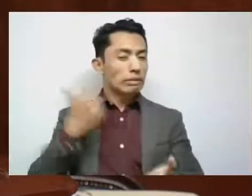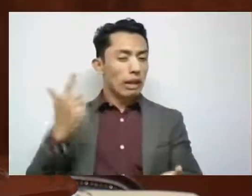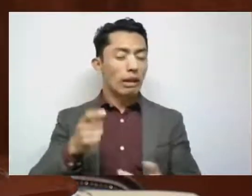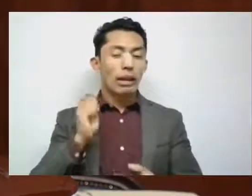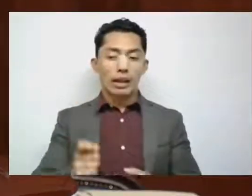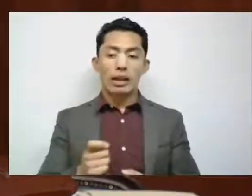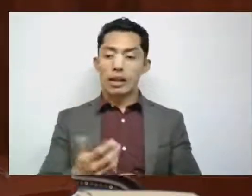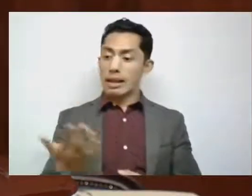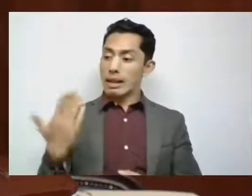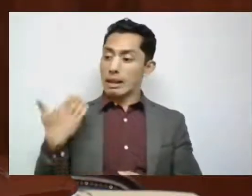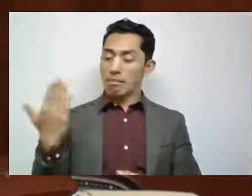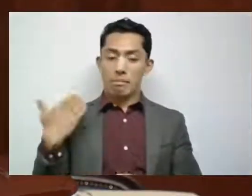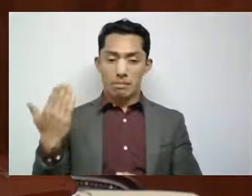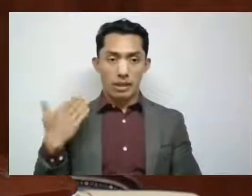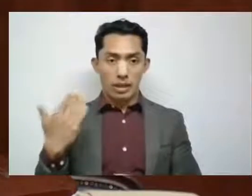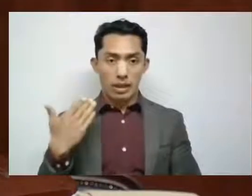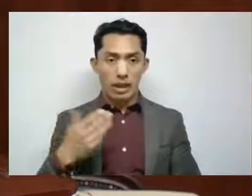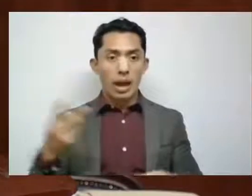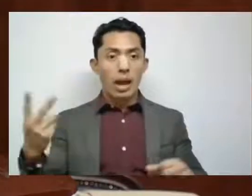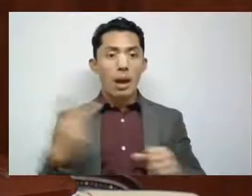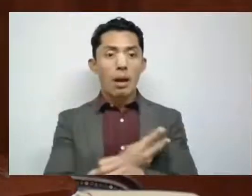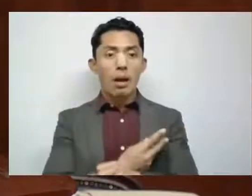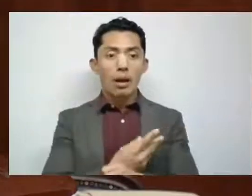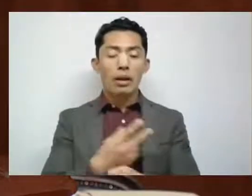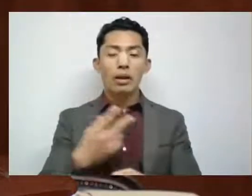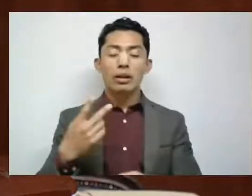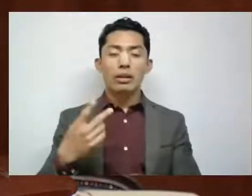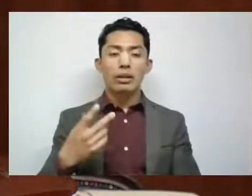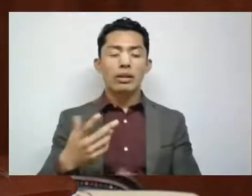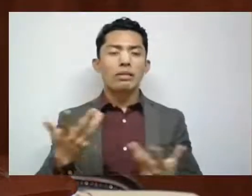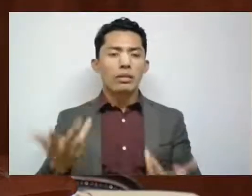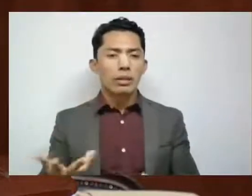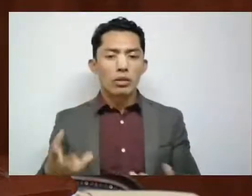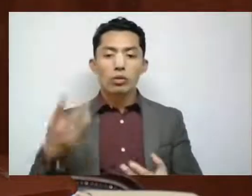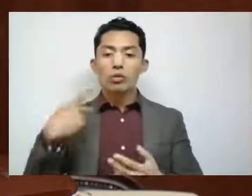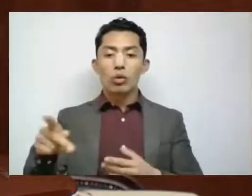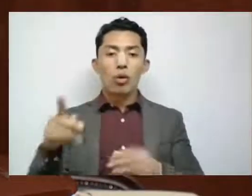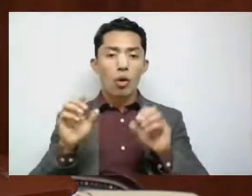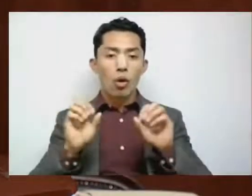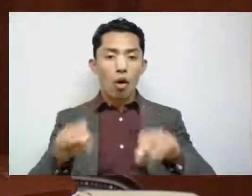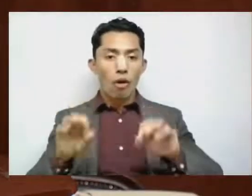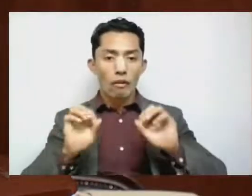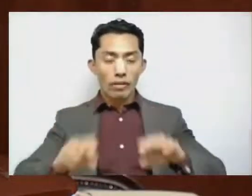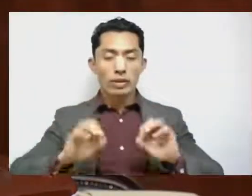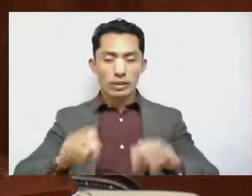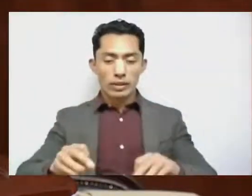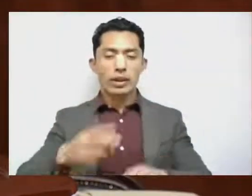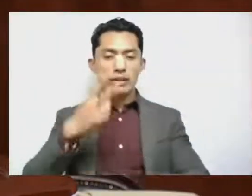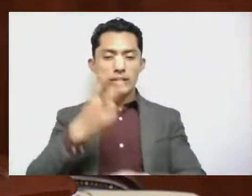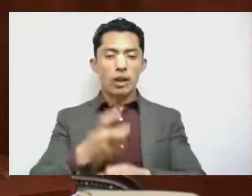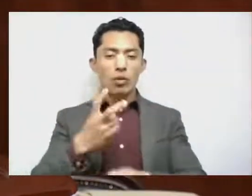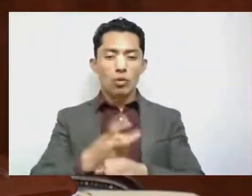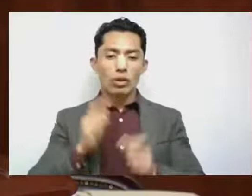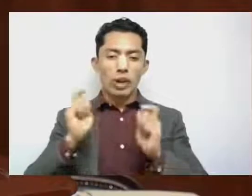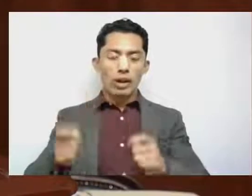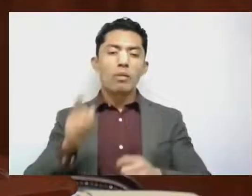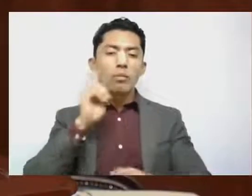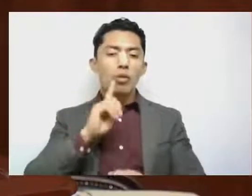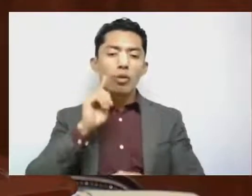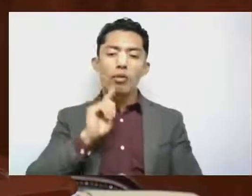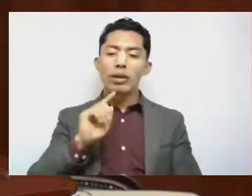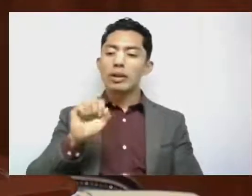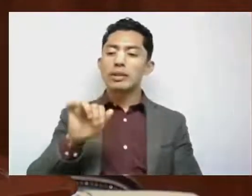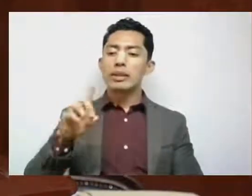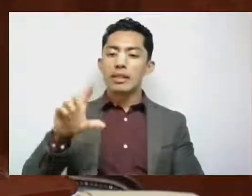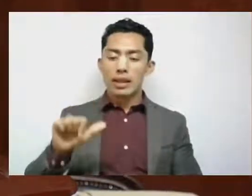días le fueron a montar a su oficina de la segunda sindicatura otra